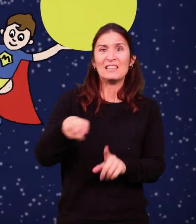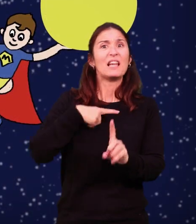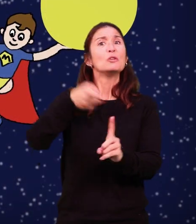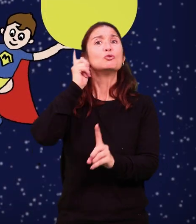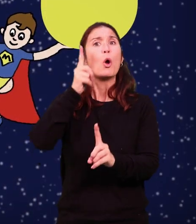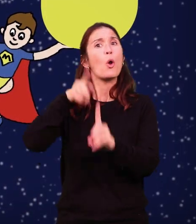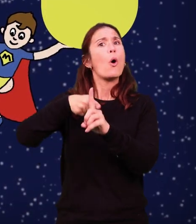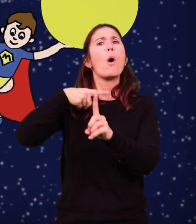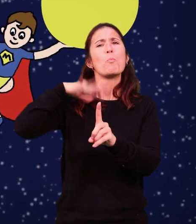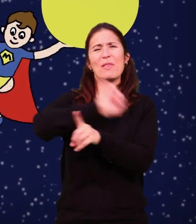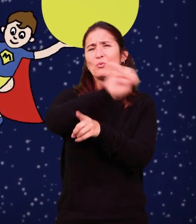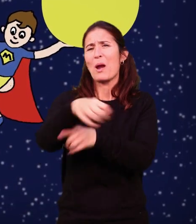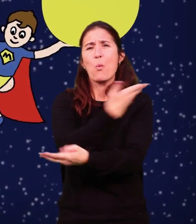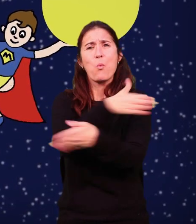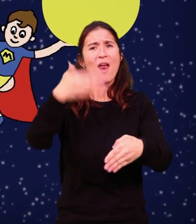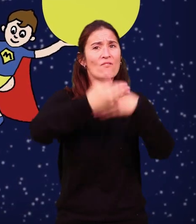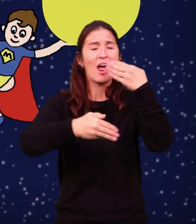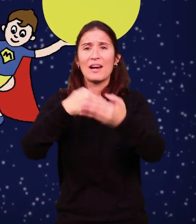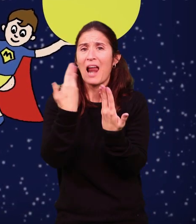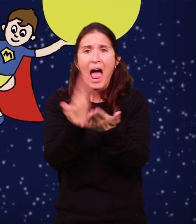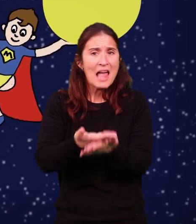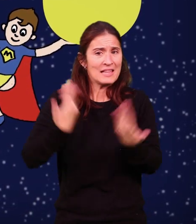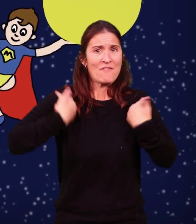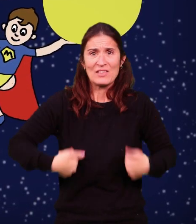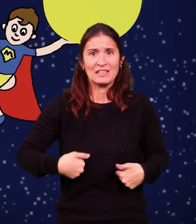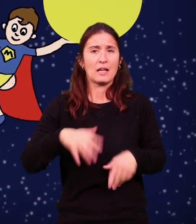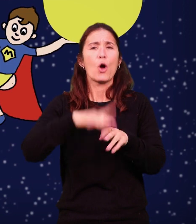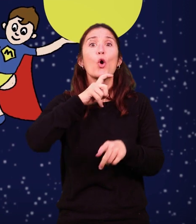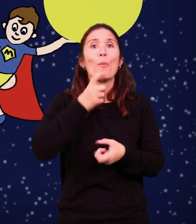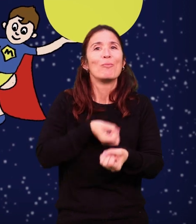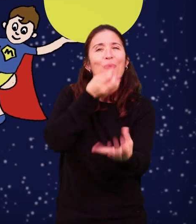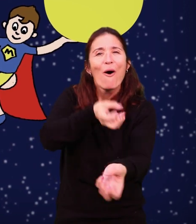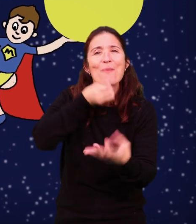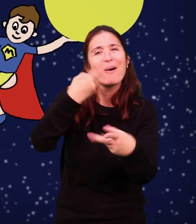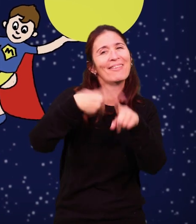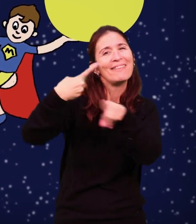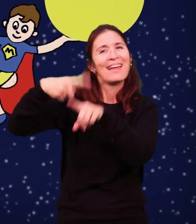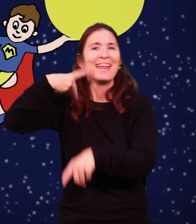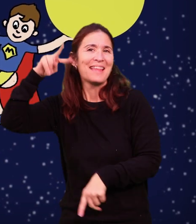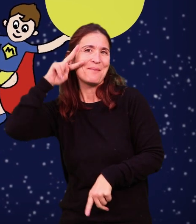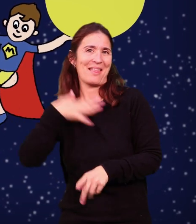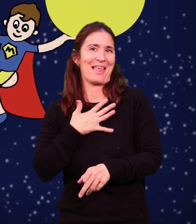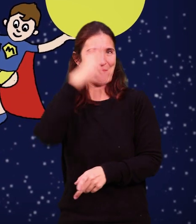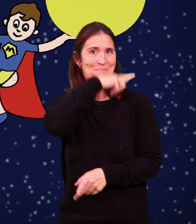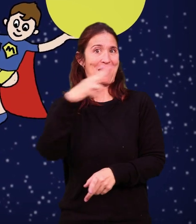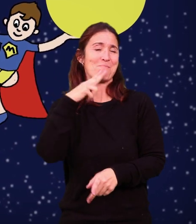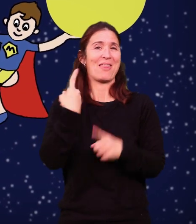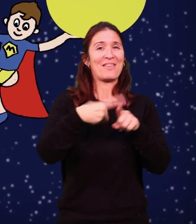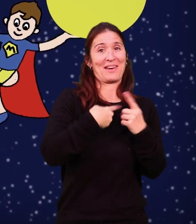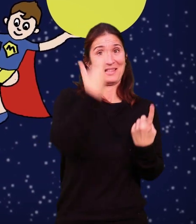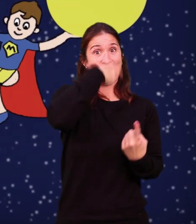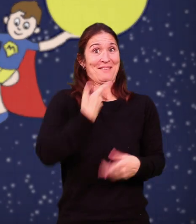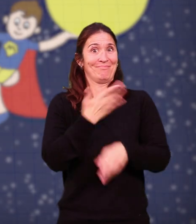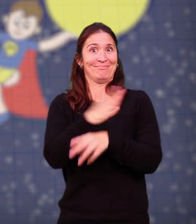que va más allá de cualquier barrera, incluidas las físicas. A través de divertidas experiencias con sus papás, los distintos